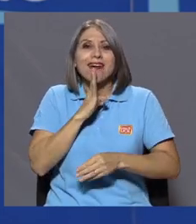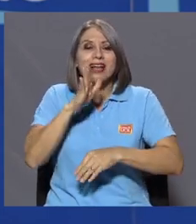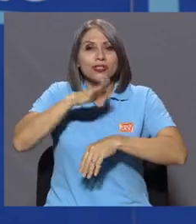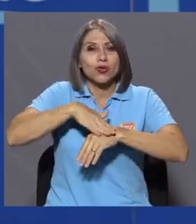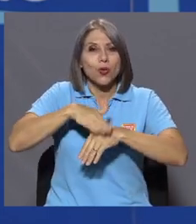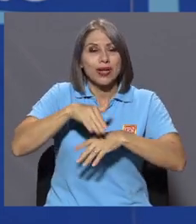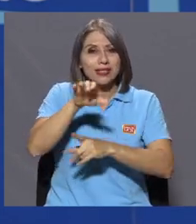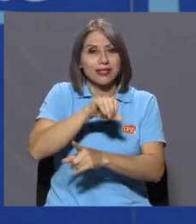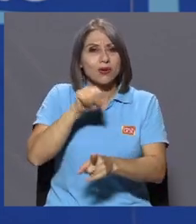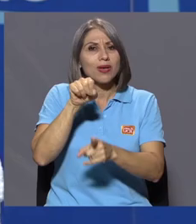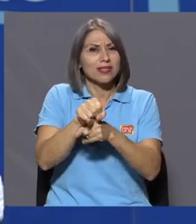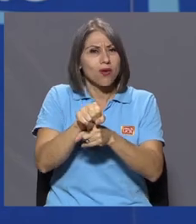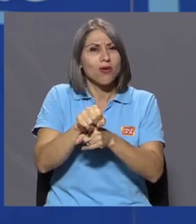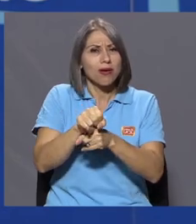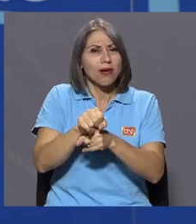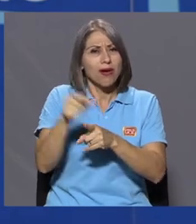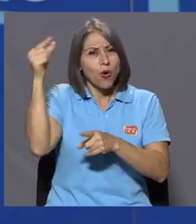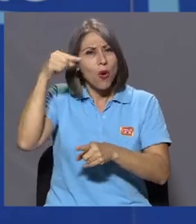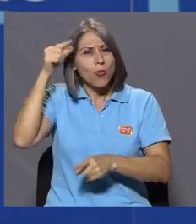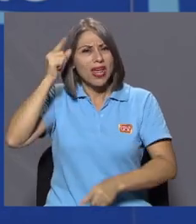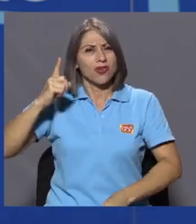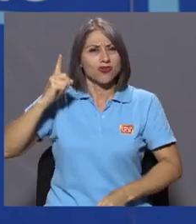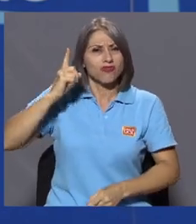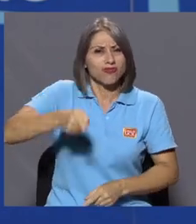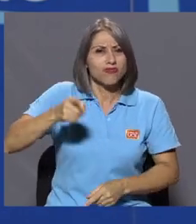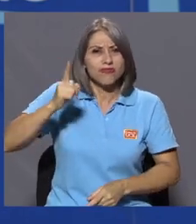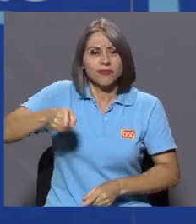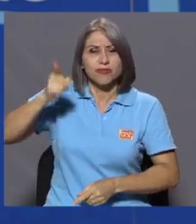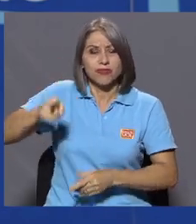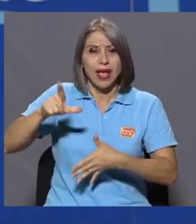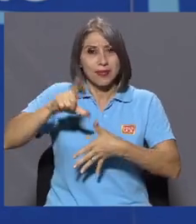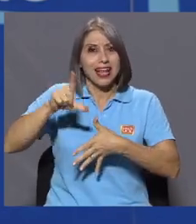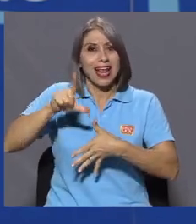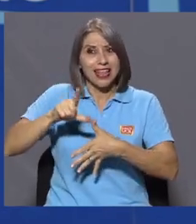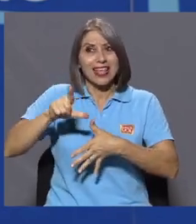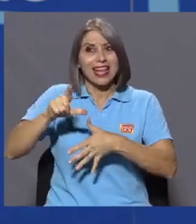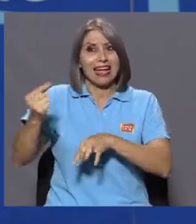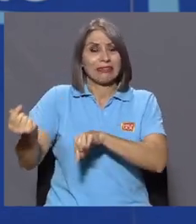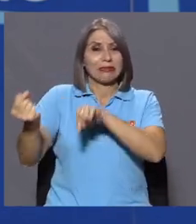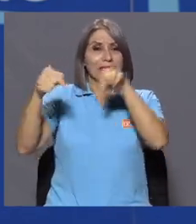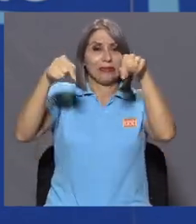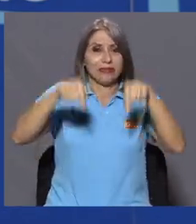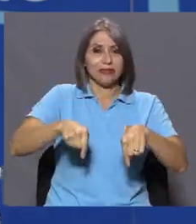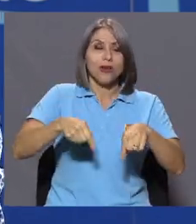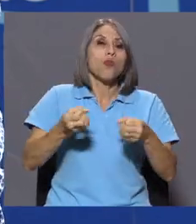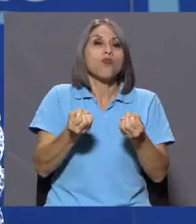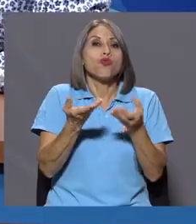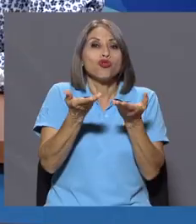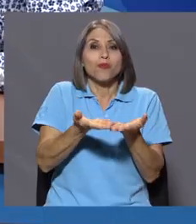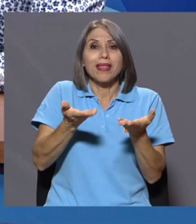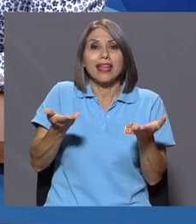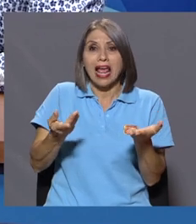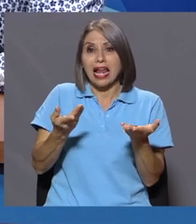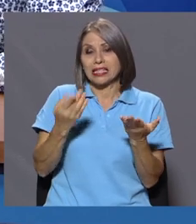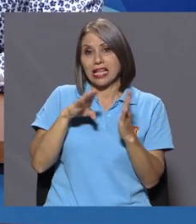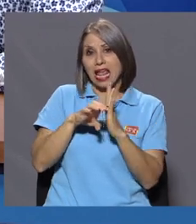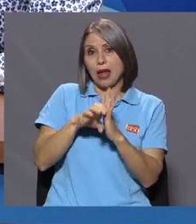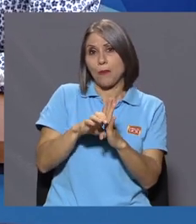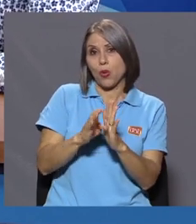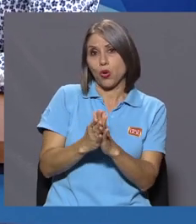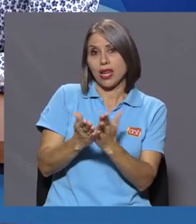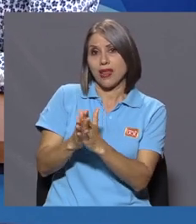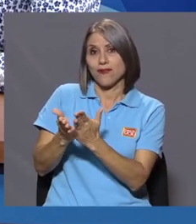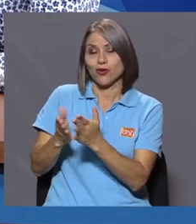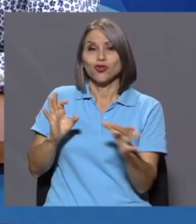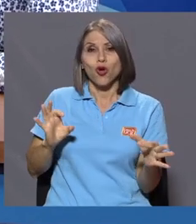fueron las dictaduras en América Latina y muchos materiales como libros, como estos que tenemos acá, que tienen que ver con esa historia.